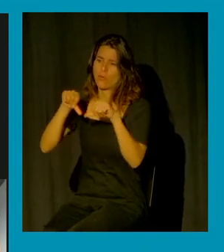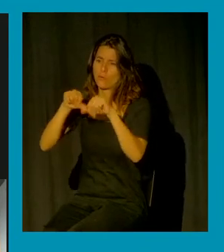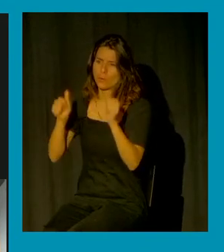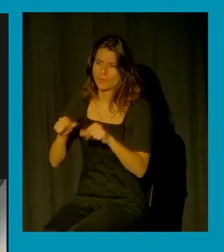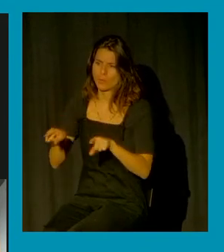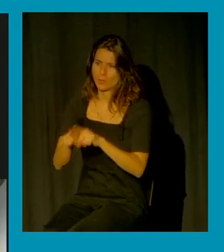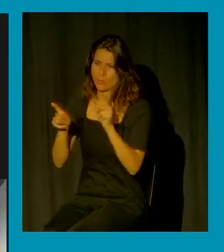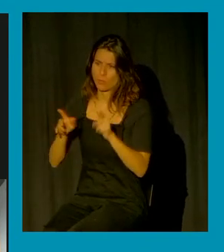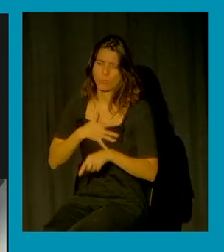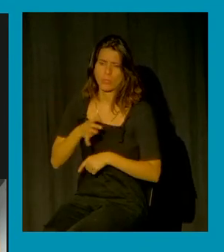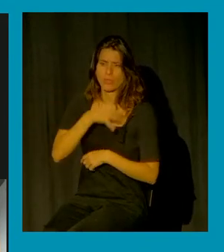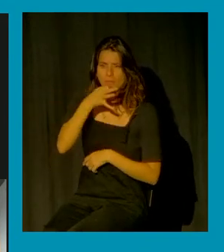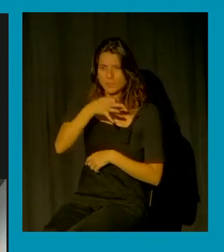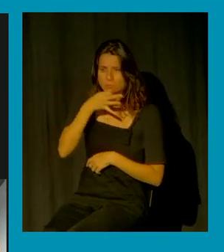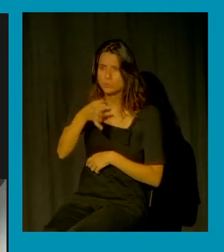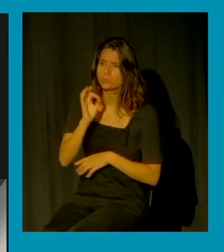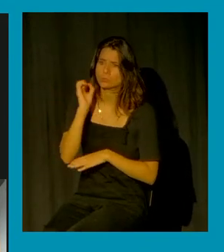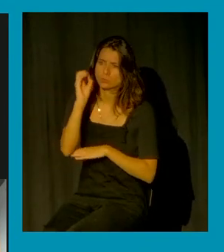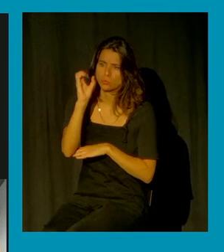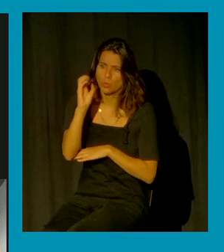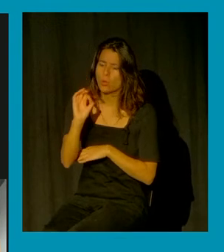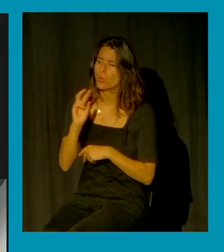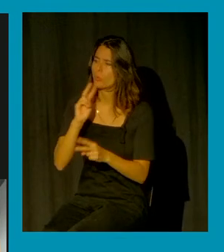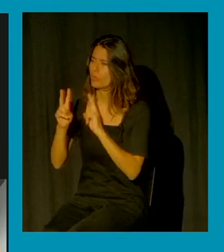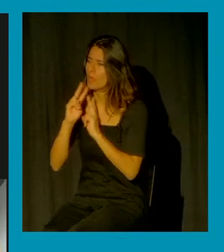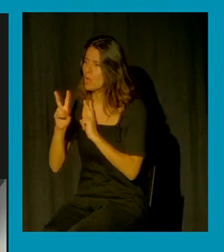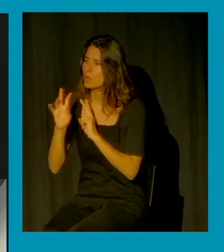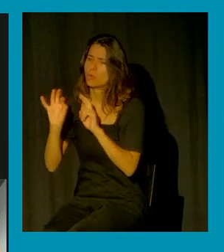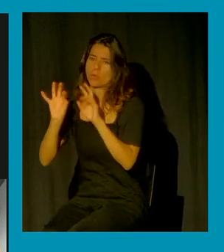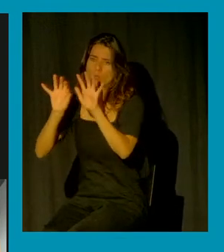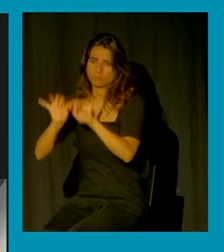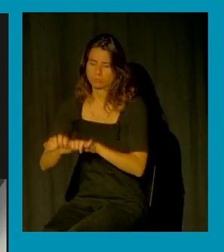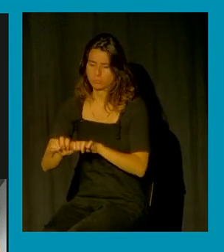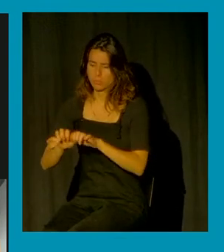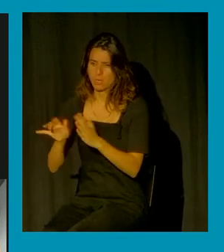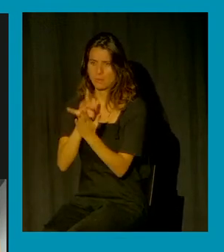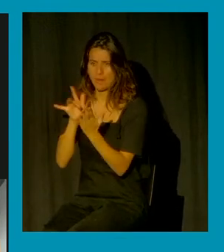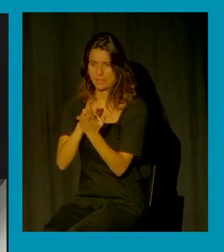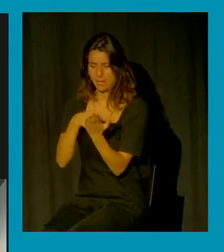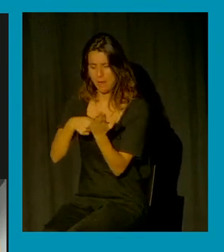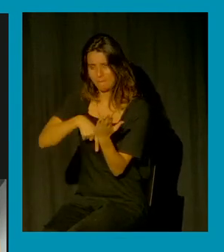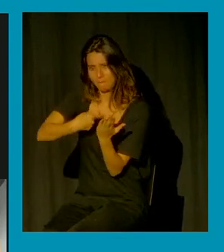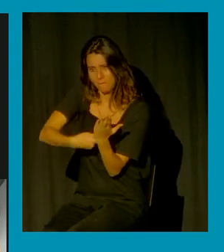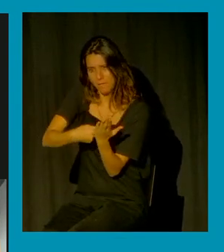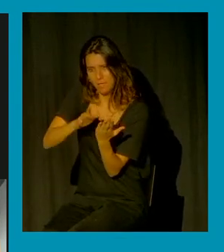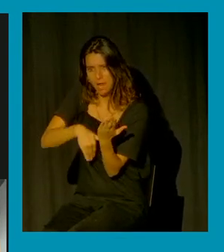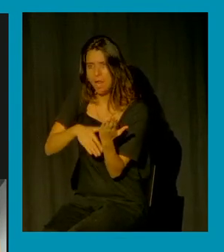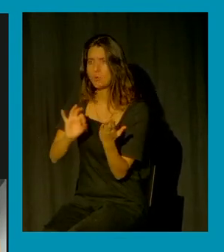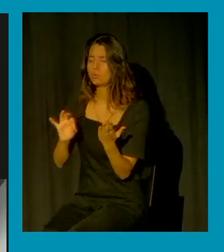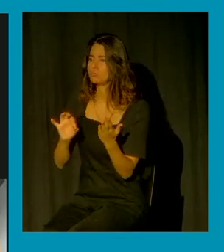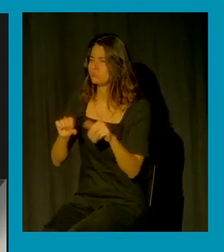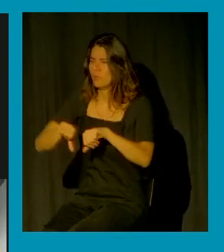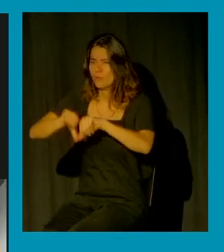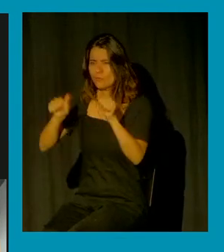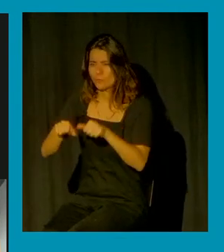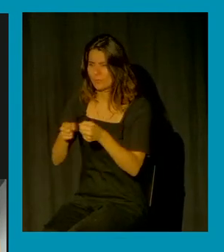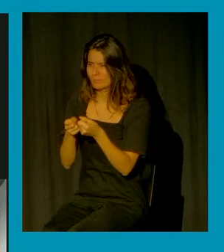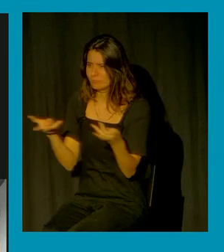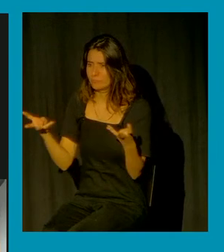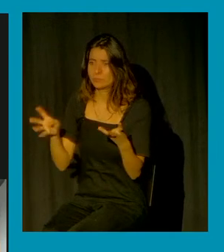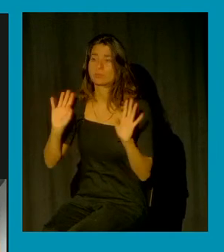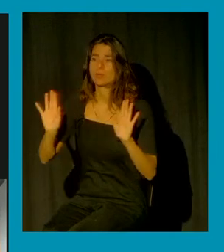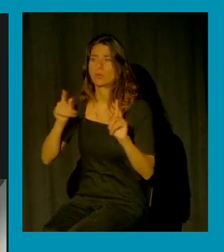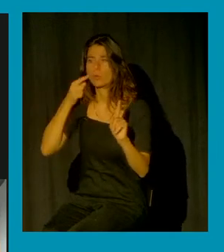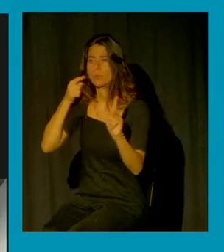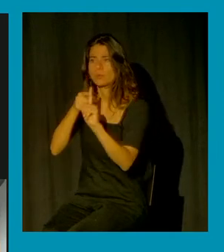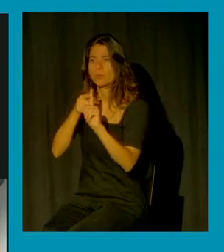puede ser un diálogo puede ser una nota a de página una radiofonía no importa cuál sea su formato pero que su objetivo principal es